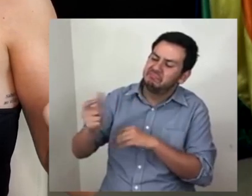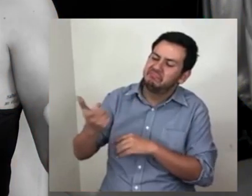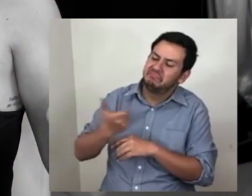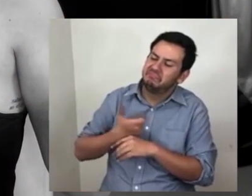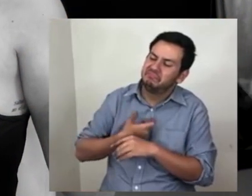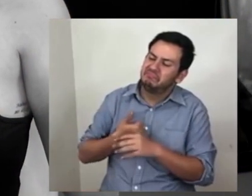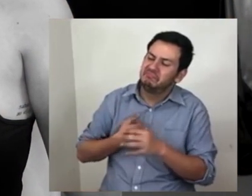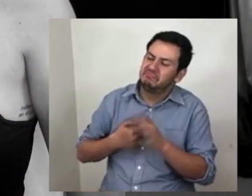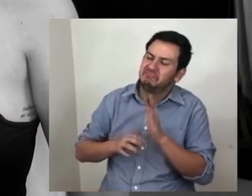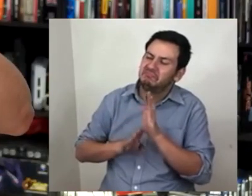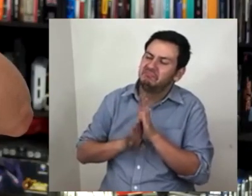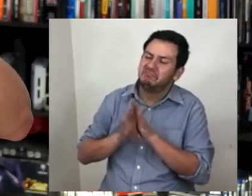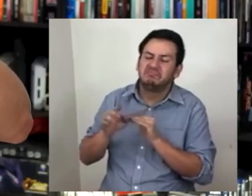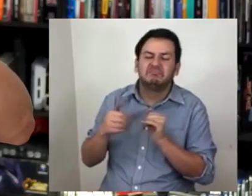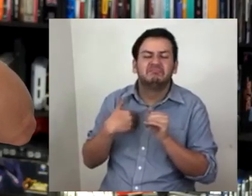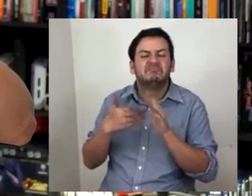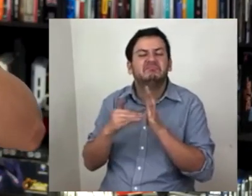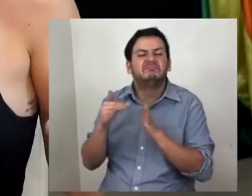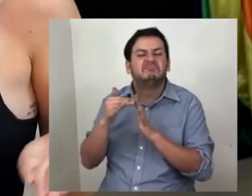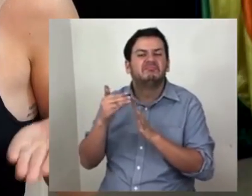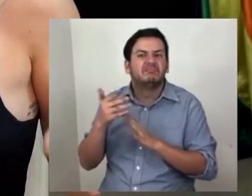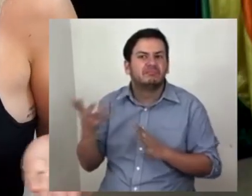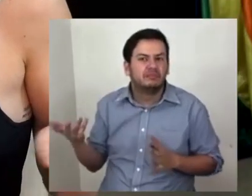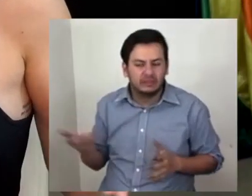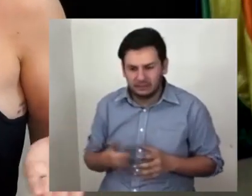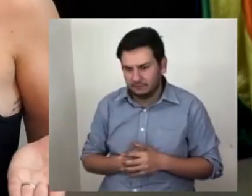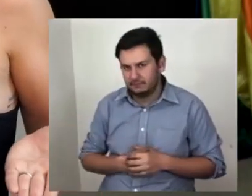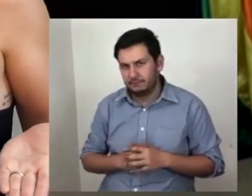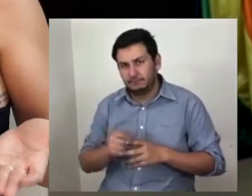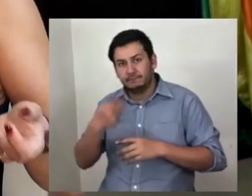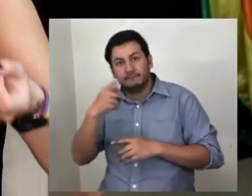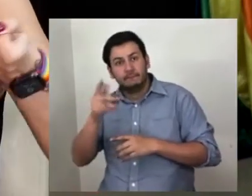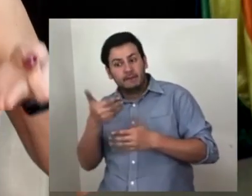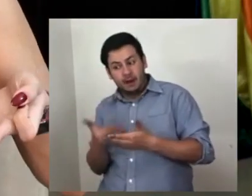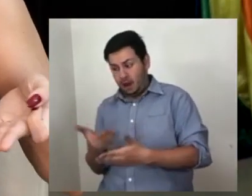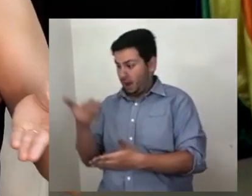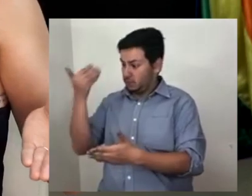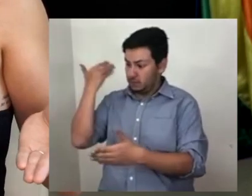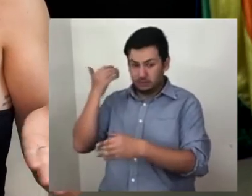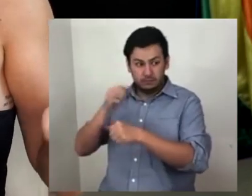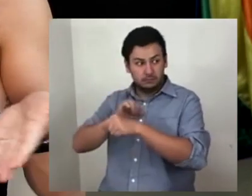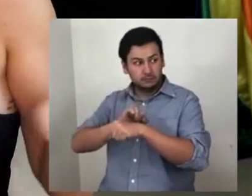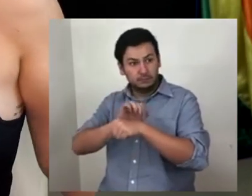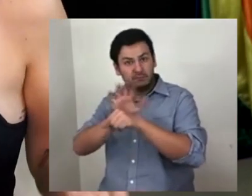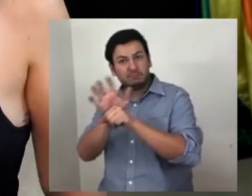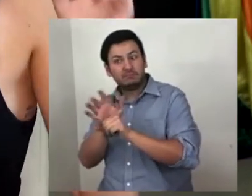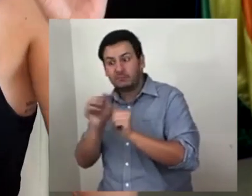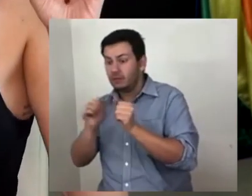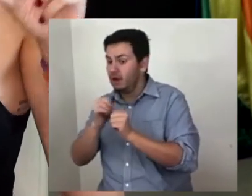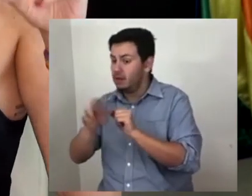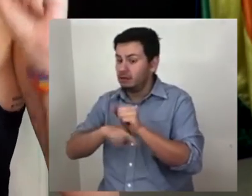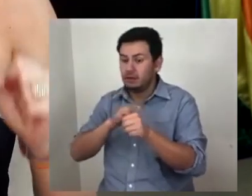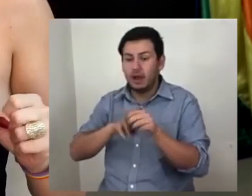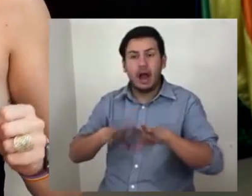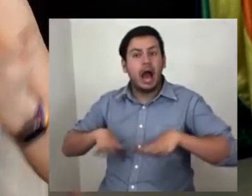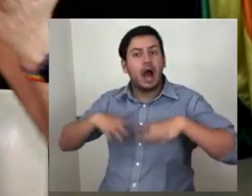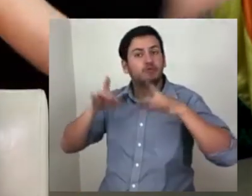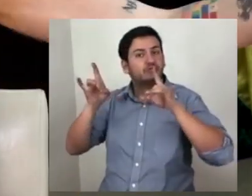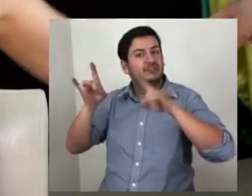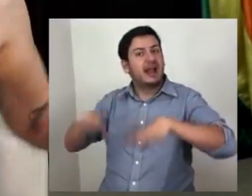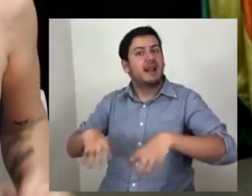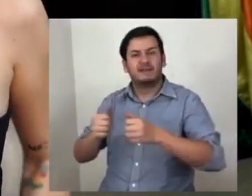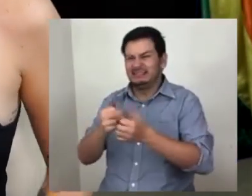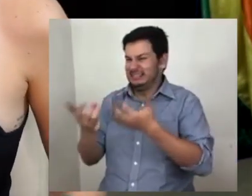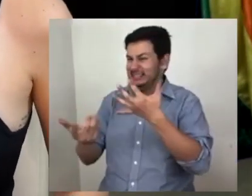inversiones, pero con amigos. No más quiero que recordemos lo anormal que era esta susodicha normalidad.